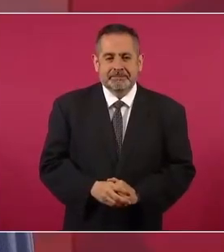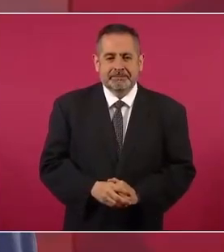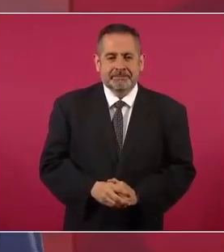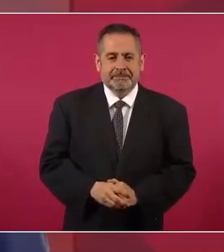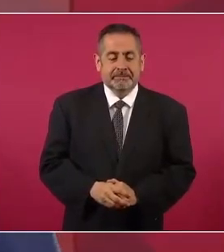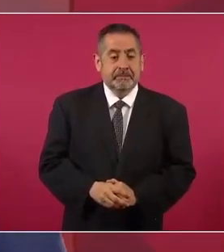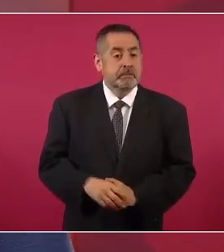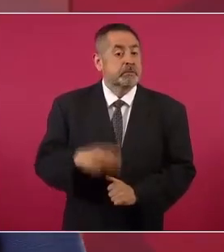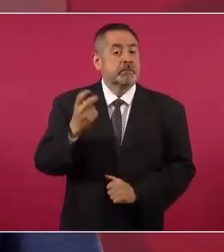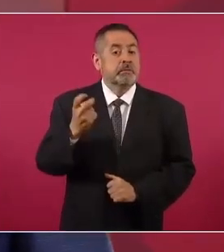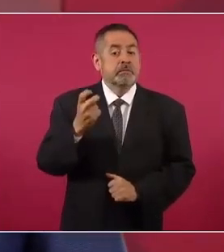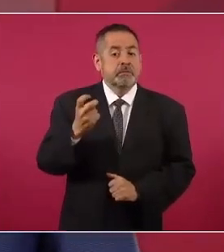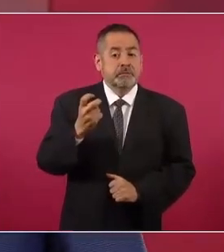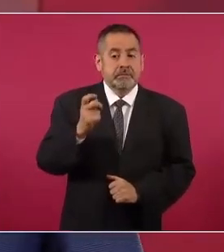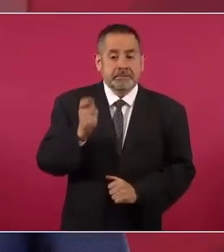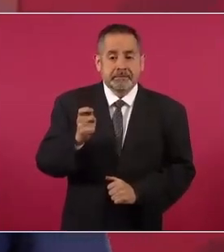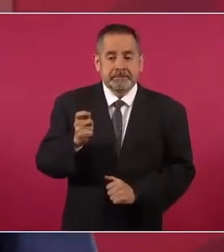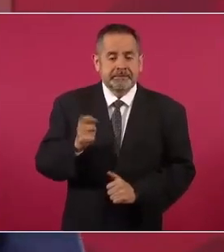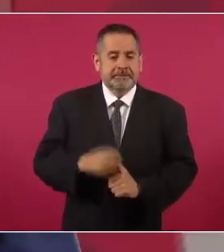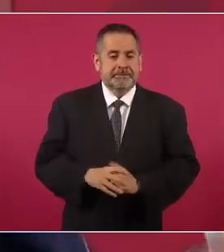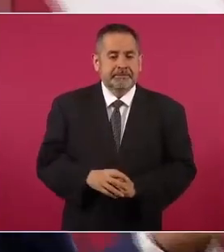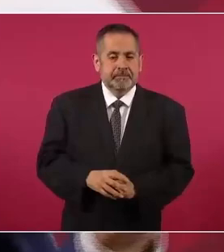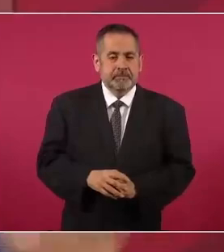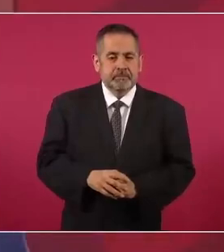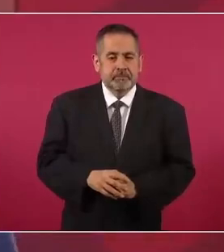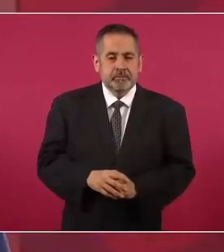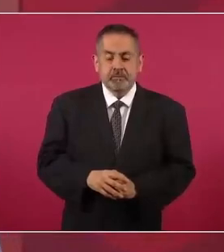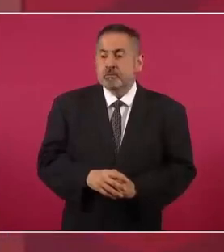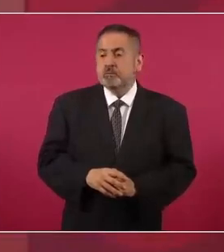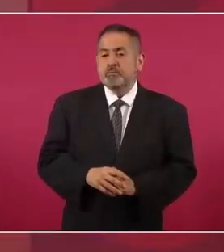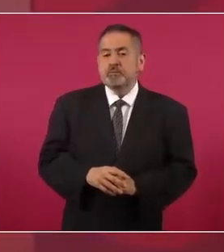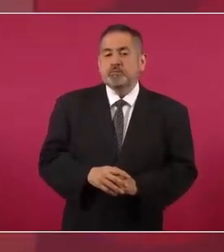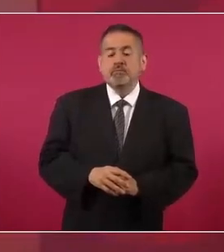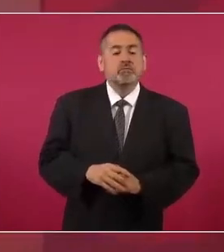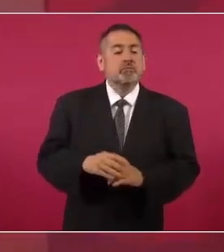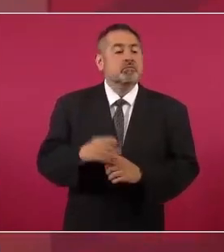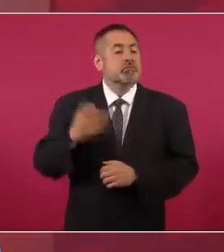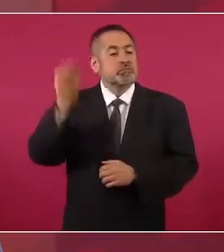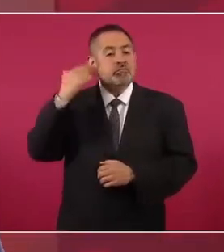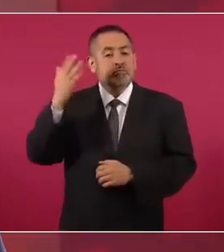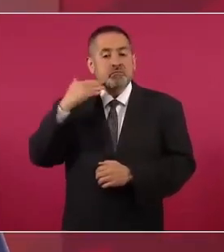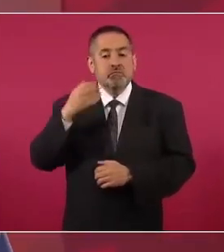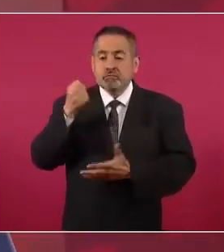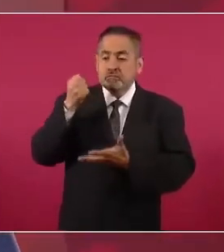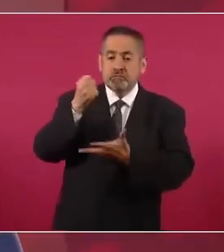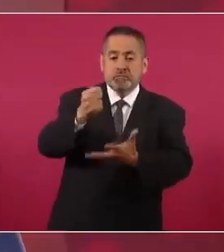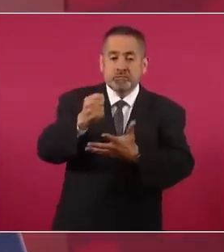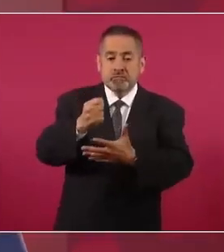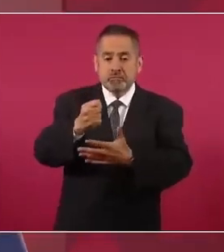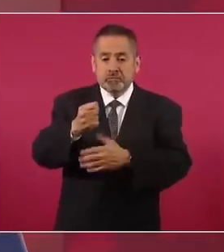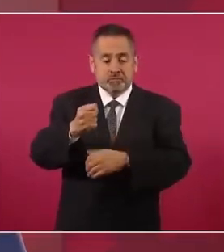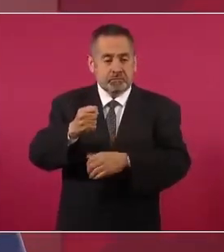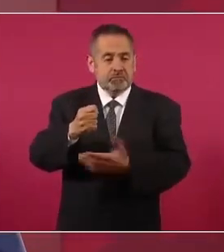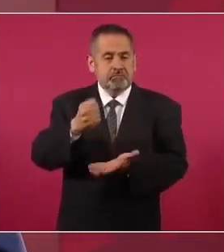Entonces, aprobaban el presupuesto por unanimidad